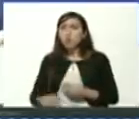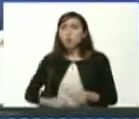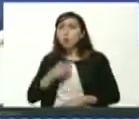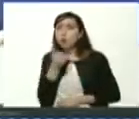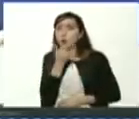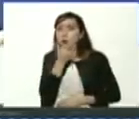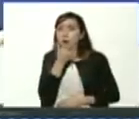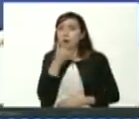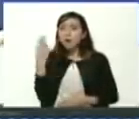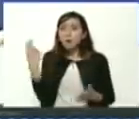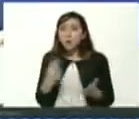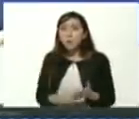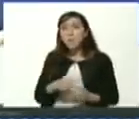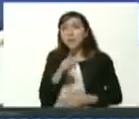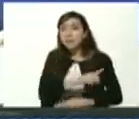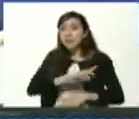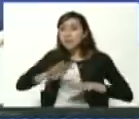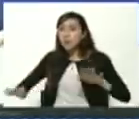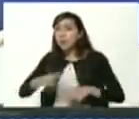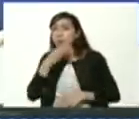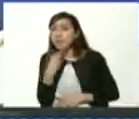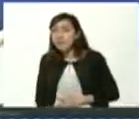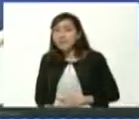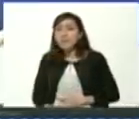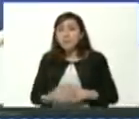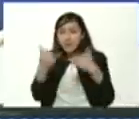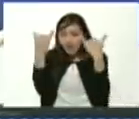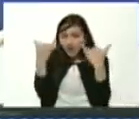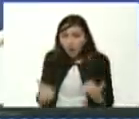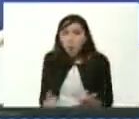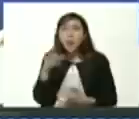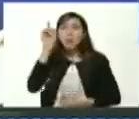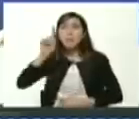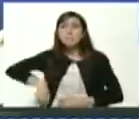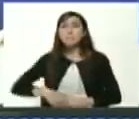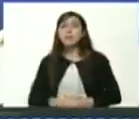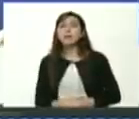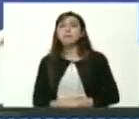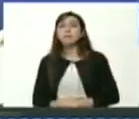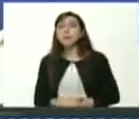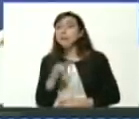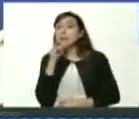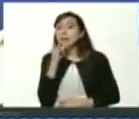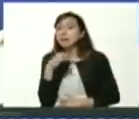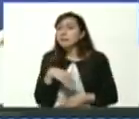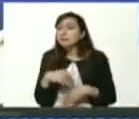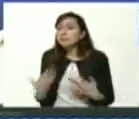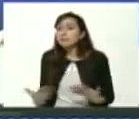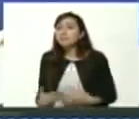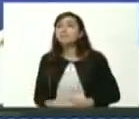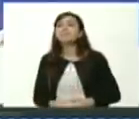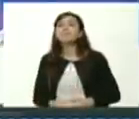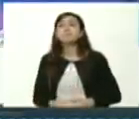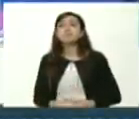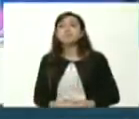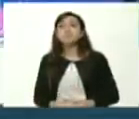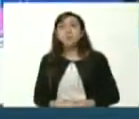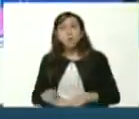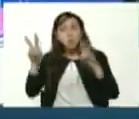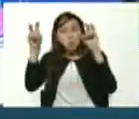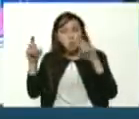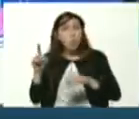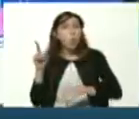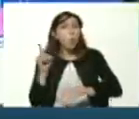diciembre 2019 todo lo que está sucediendo ahora es el anuncio de que vienen nuevos